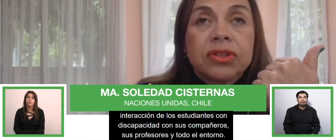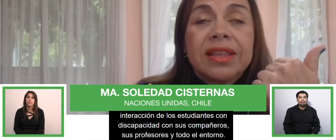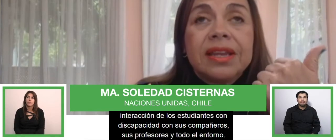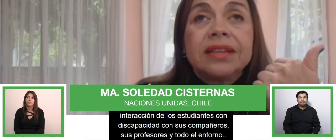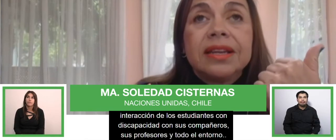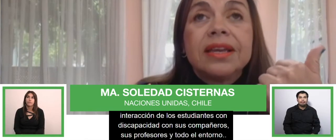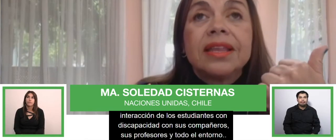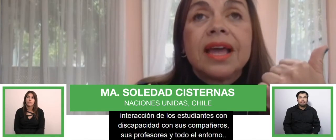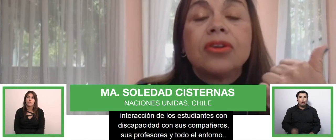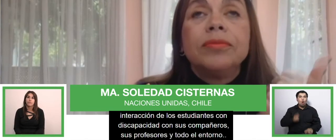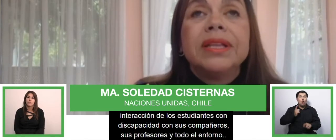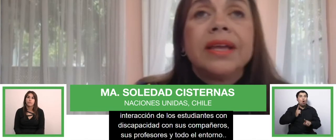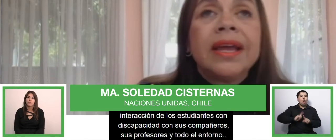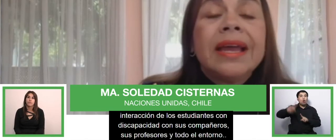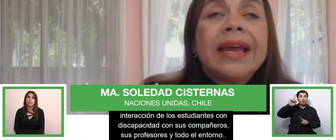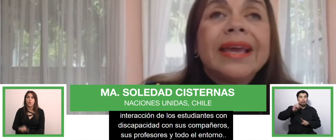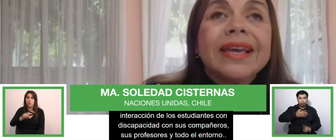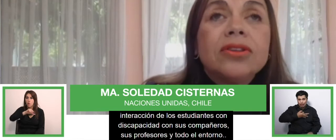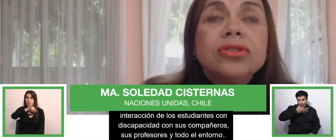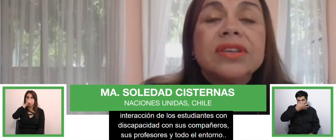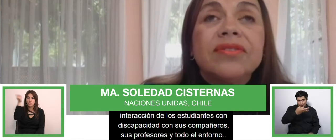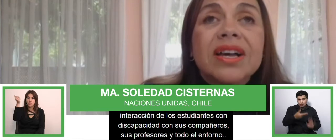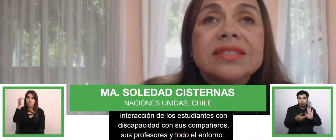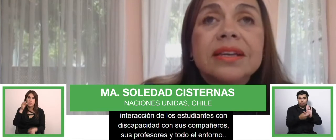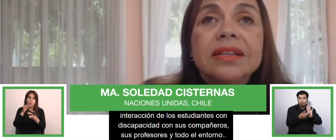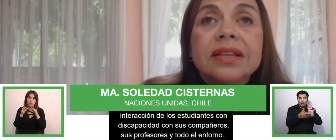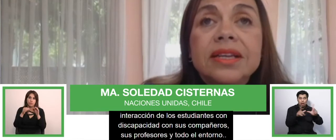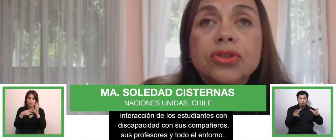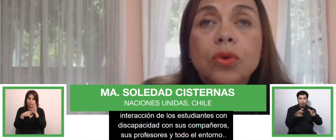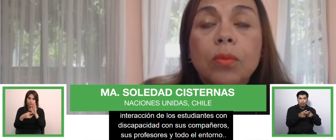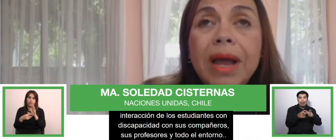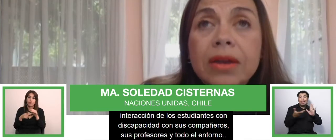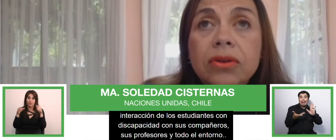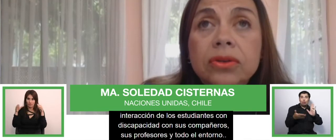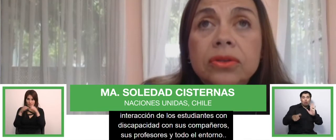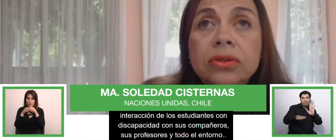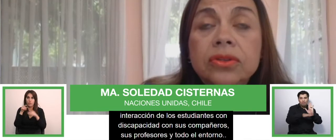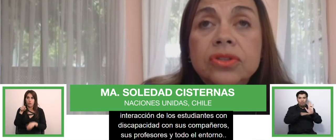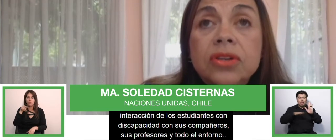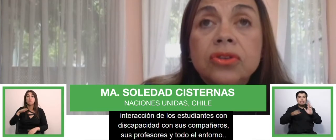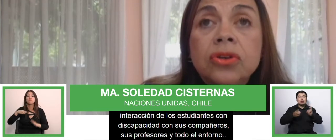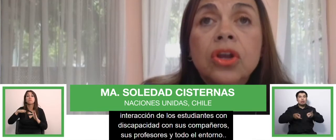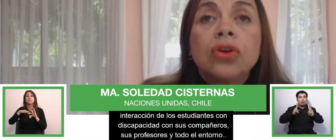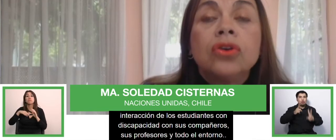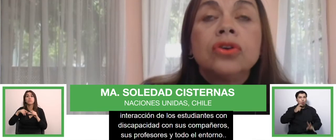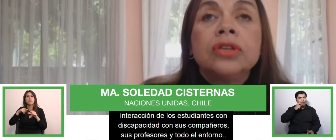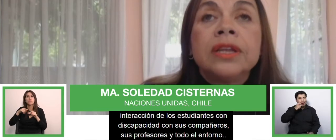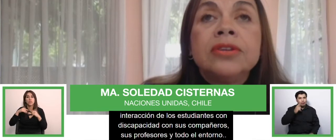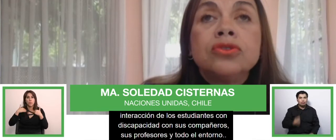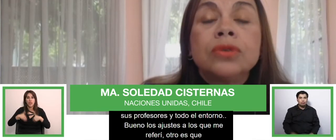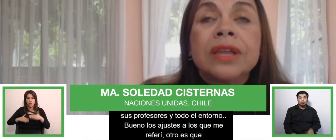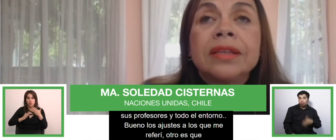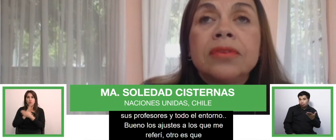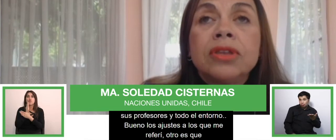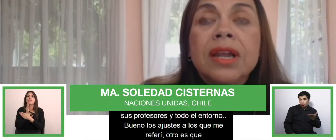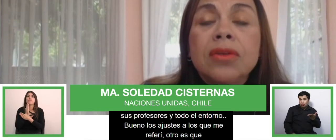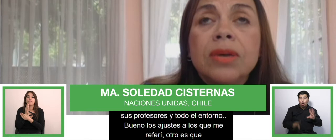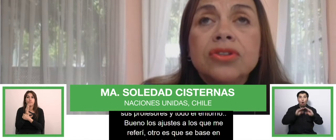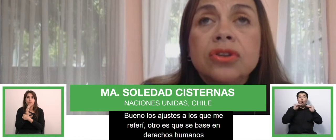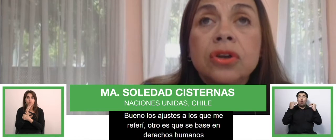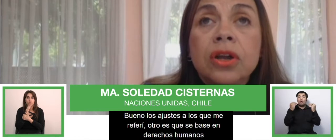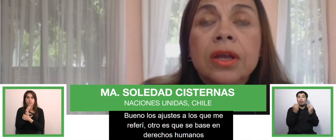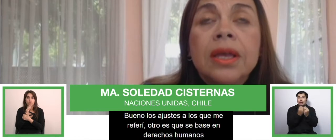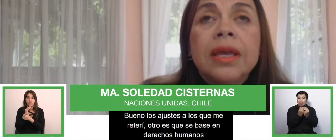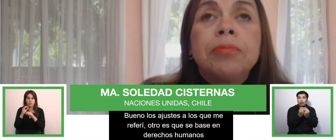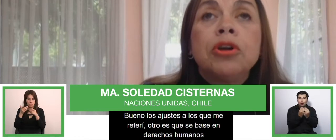Otra directriz que da el Comité es que esto se base en derechos humanos, ¿no es cierto?, con contenidos sustantivos de la